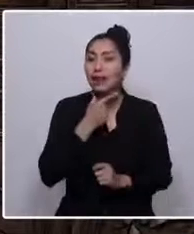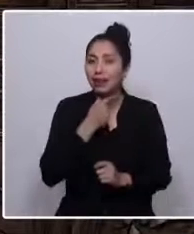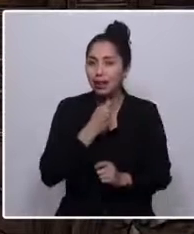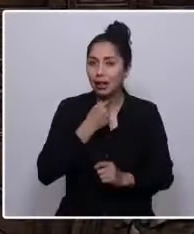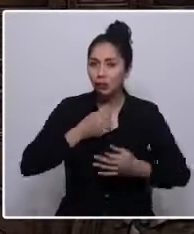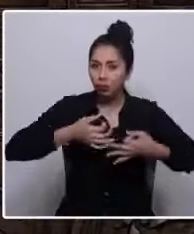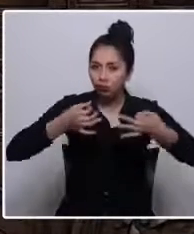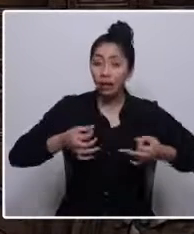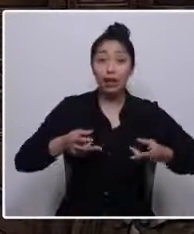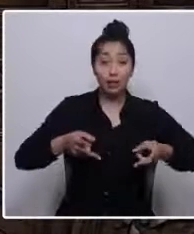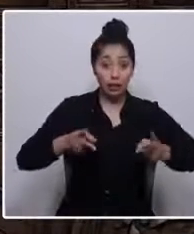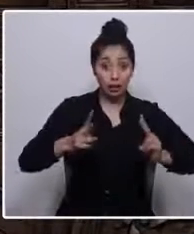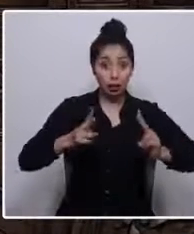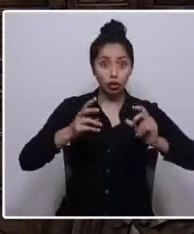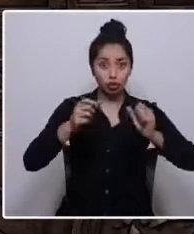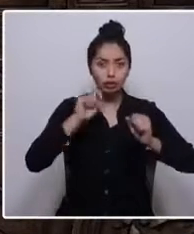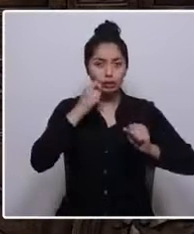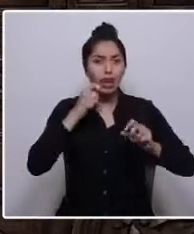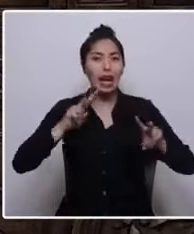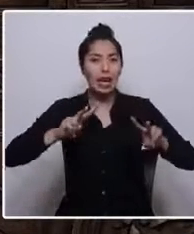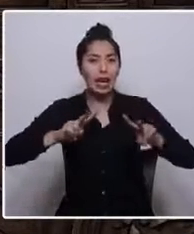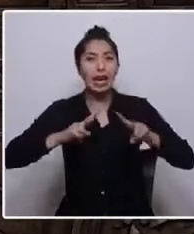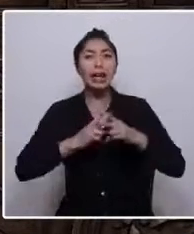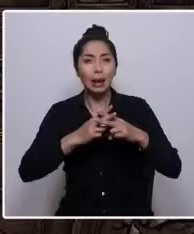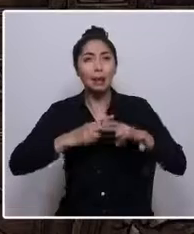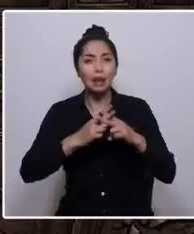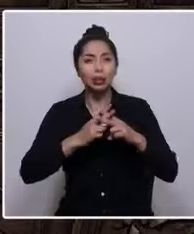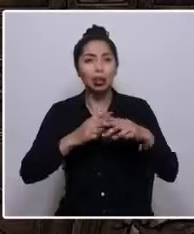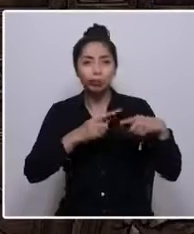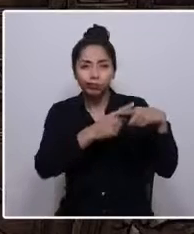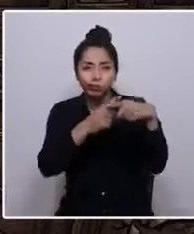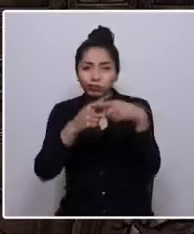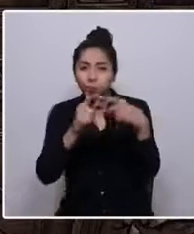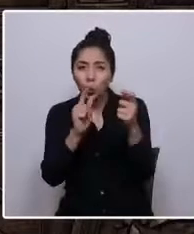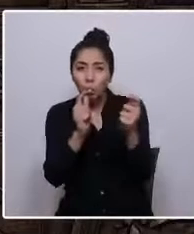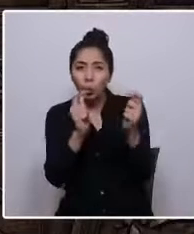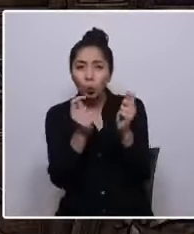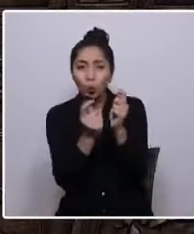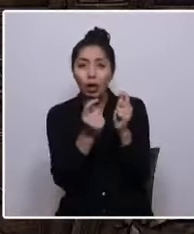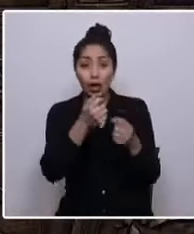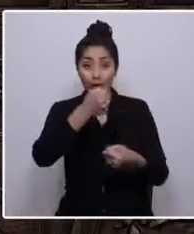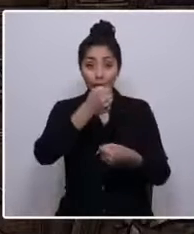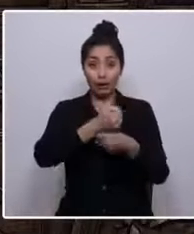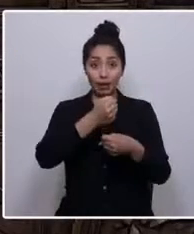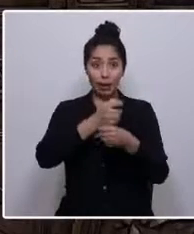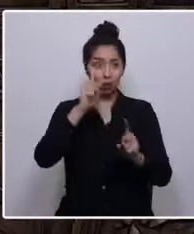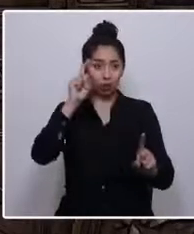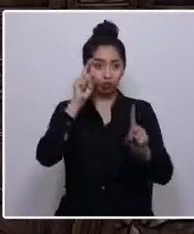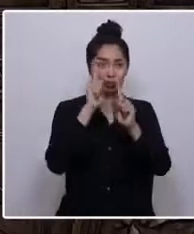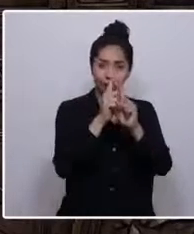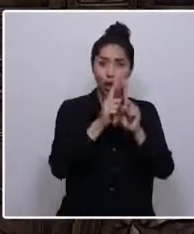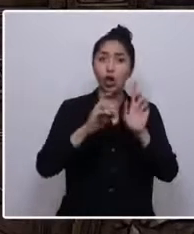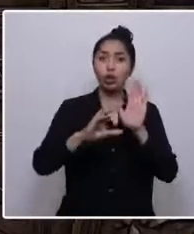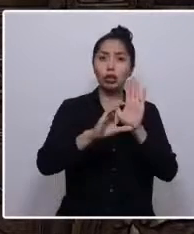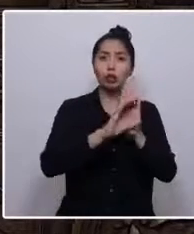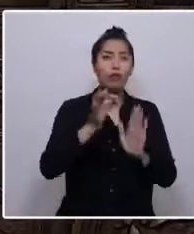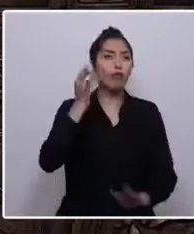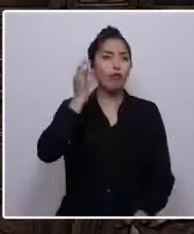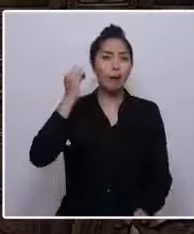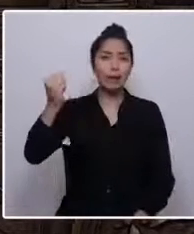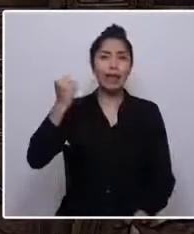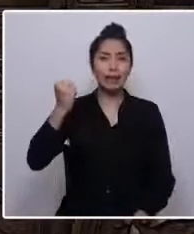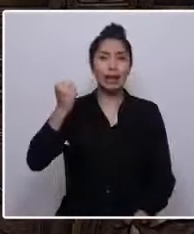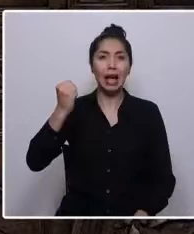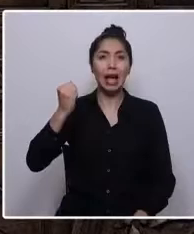puede ser una herramienta de cambio social. Trabajaremos por una constitución feminista, plurinacional,